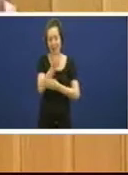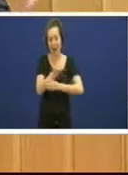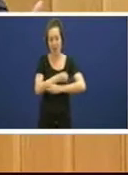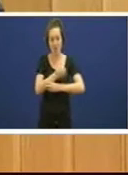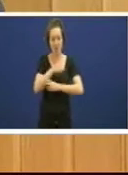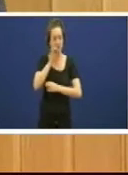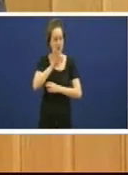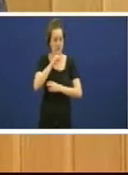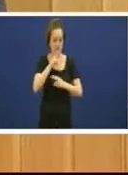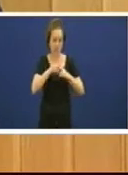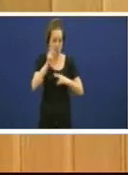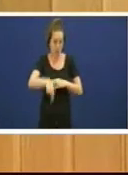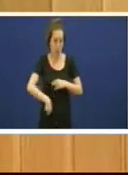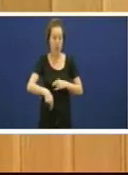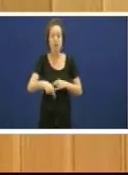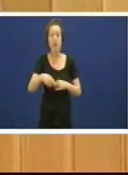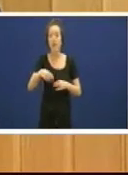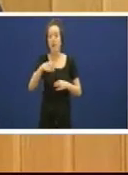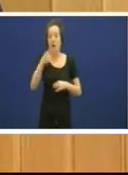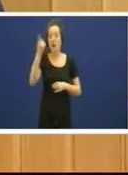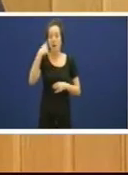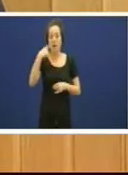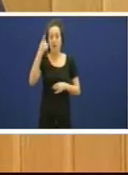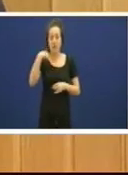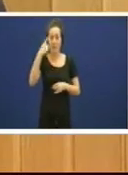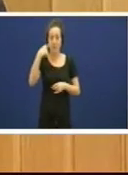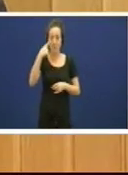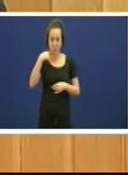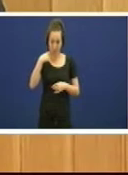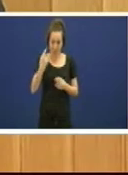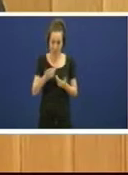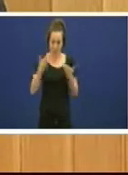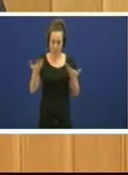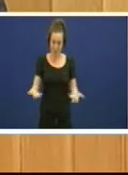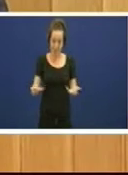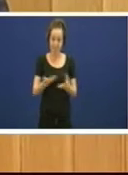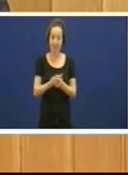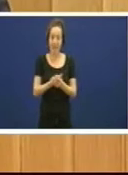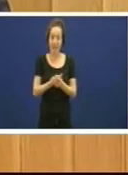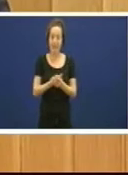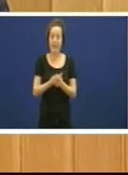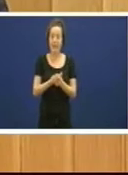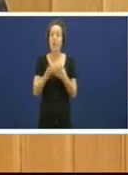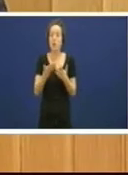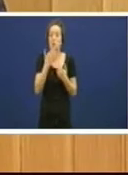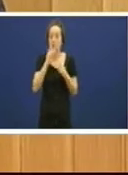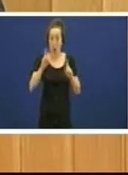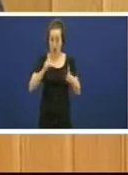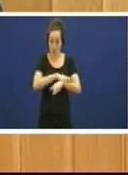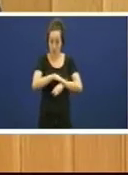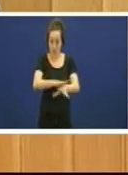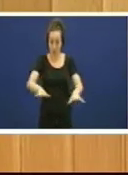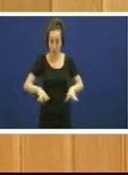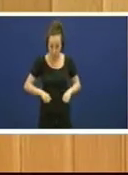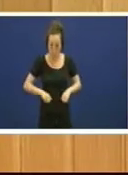bancos tamén porque o resto están tamén bancarizadas de fora de Galicia cando entrou este goberno dimos unha